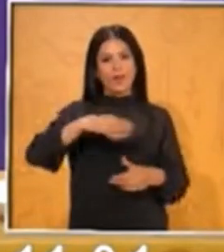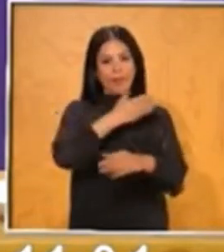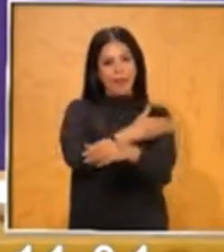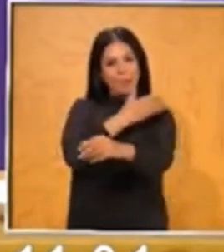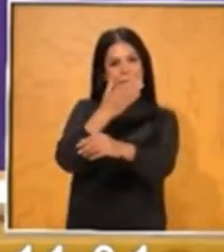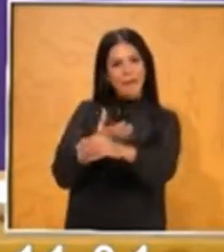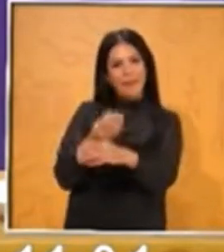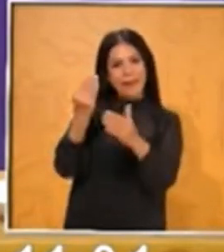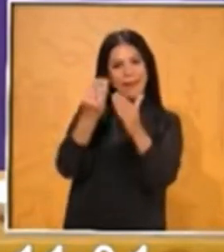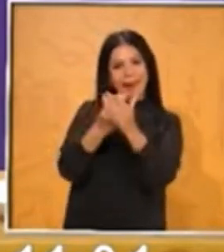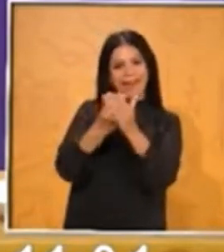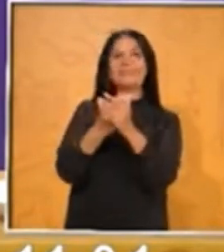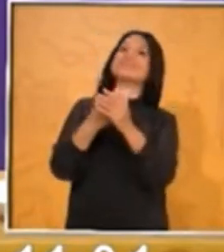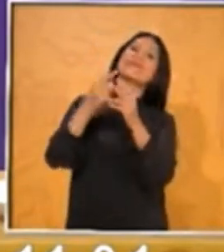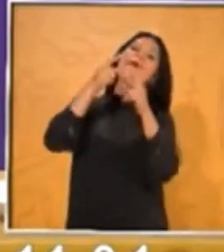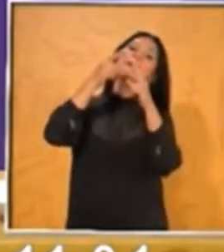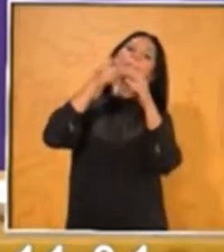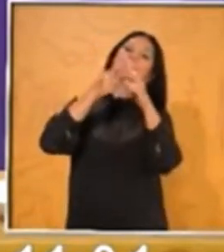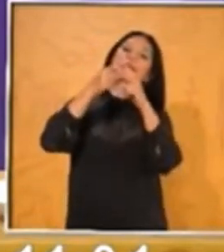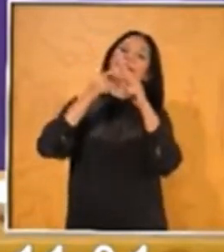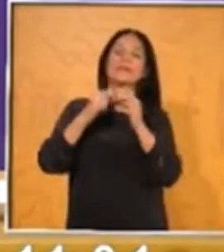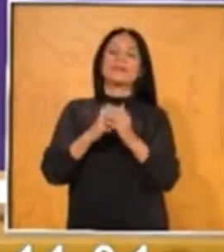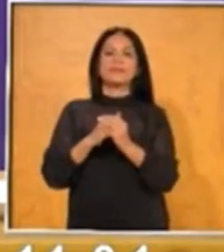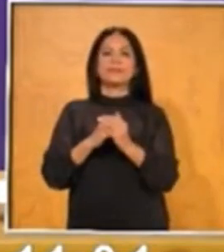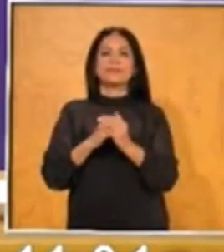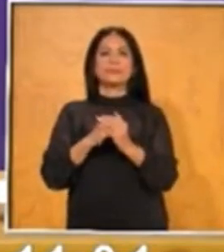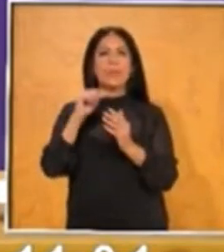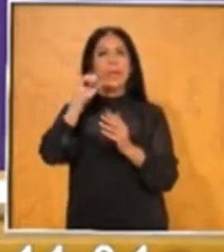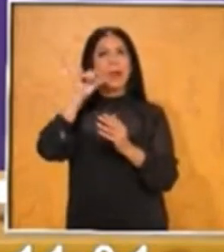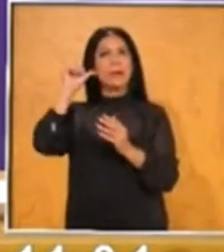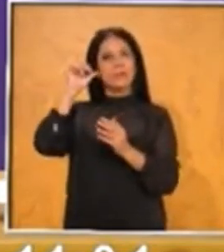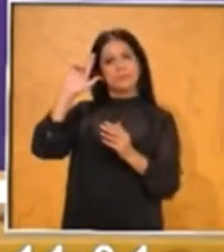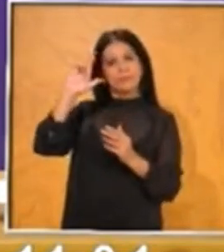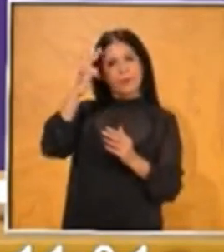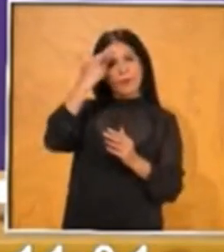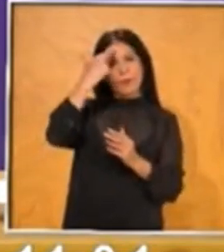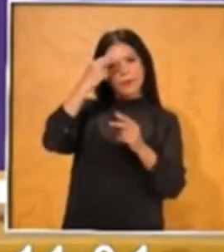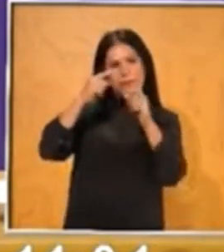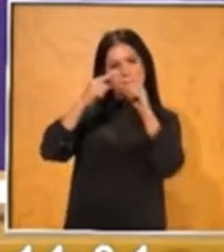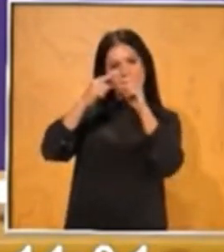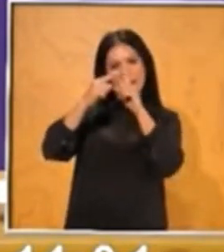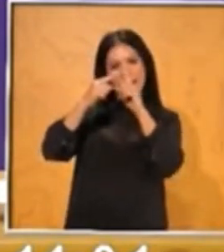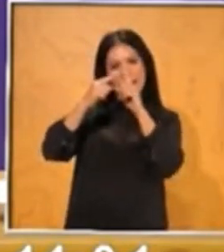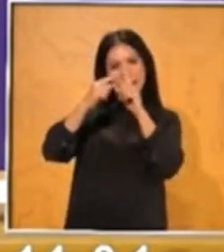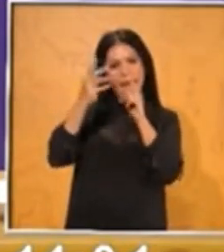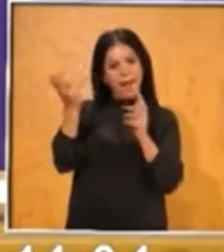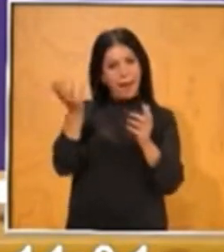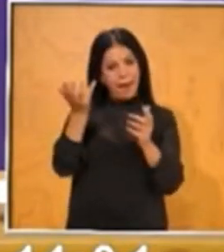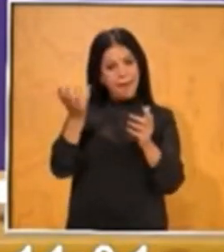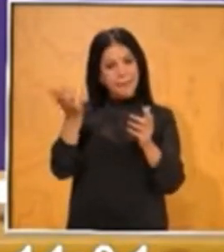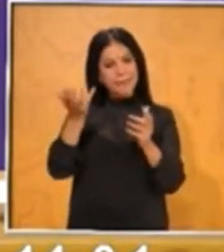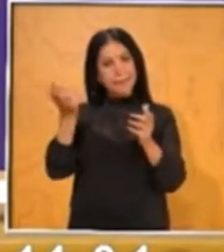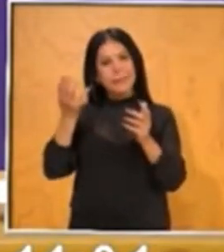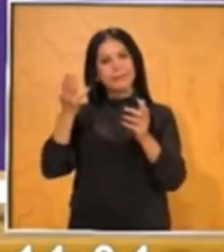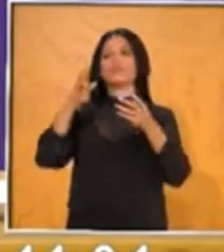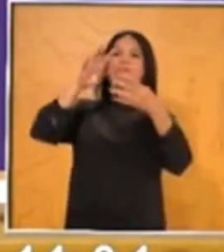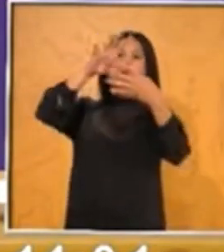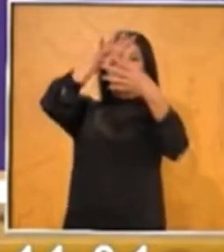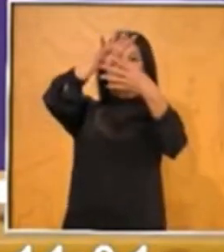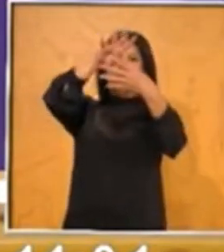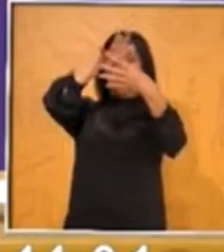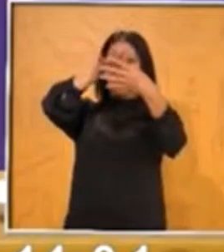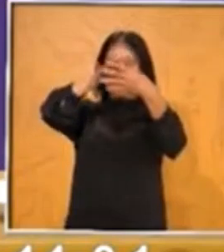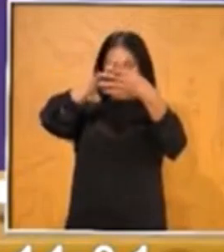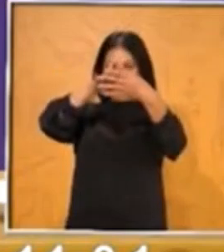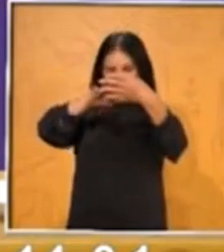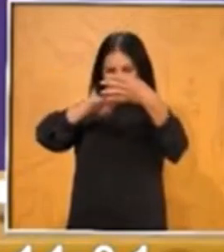Si recuerdan, el día de ayer les encargué 40 cuadritos de un centímetro por un centímetro.